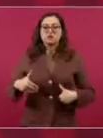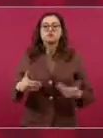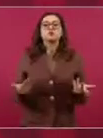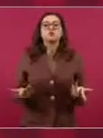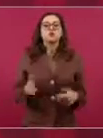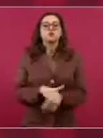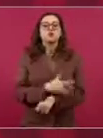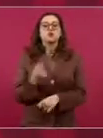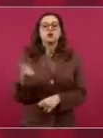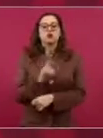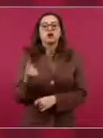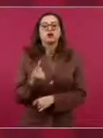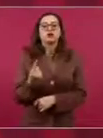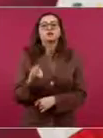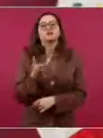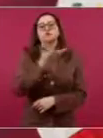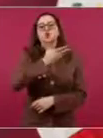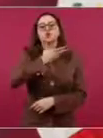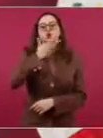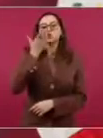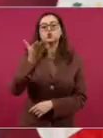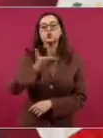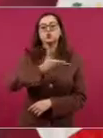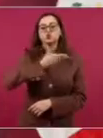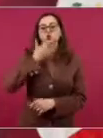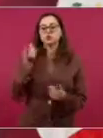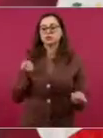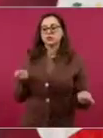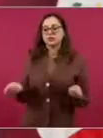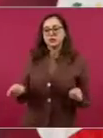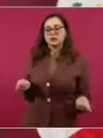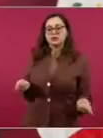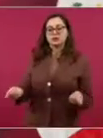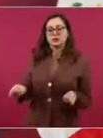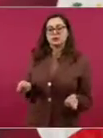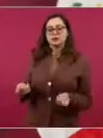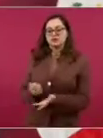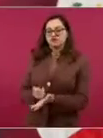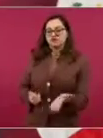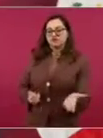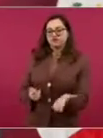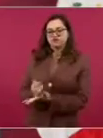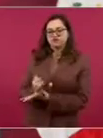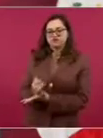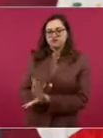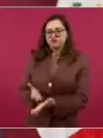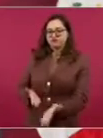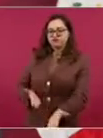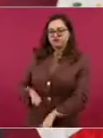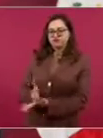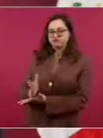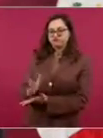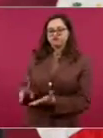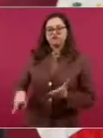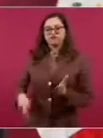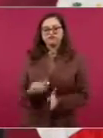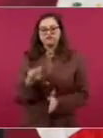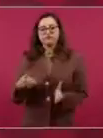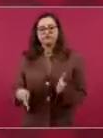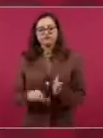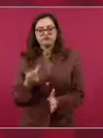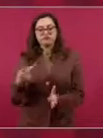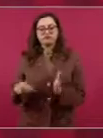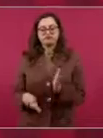a decidir sobre asuntos